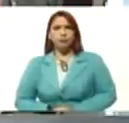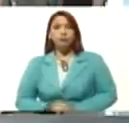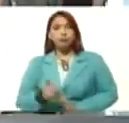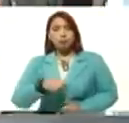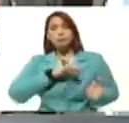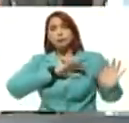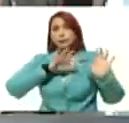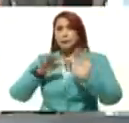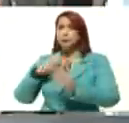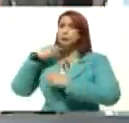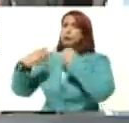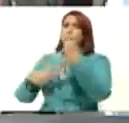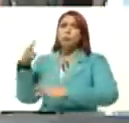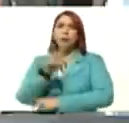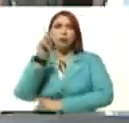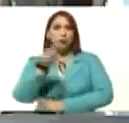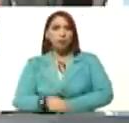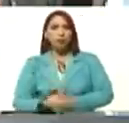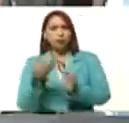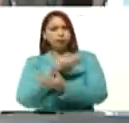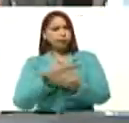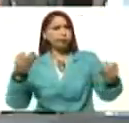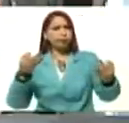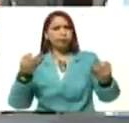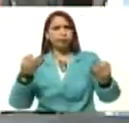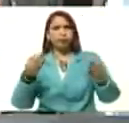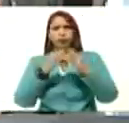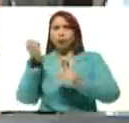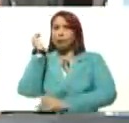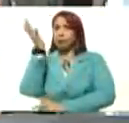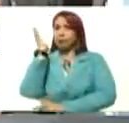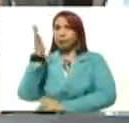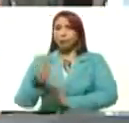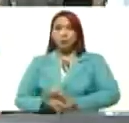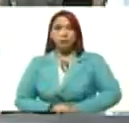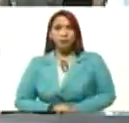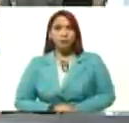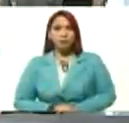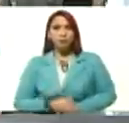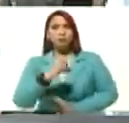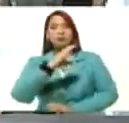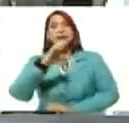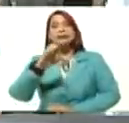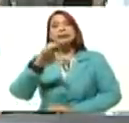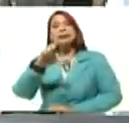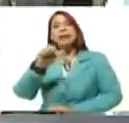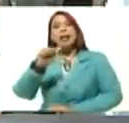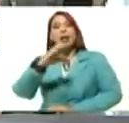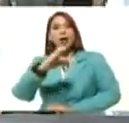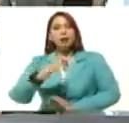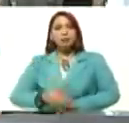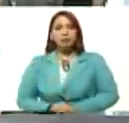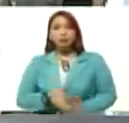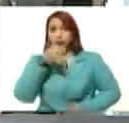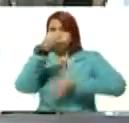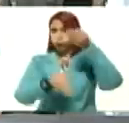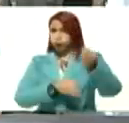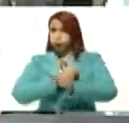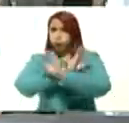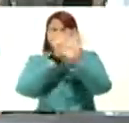delegación de Venezuela y por el éxito de la cumbre de la CELAP. les expliqué,